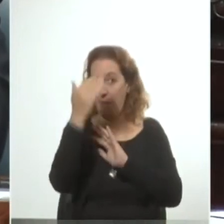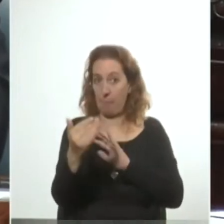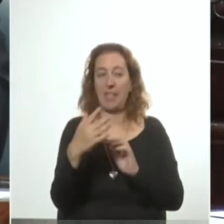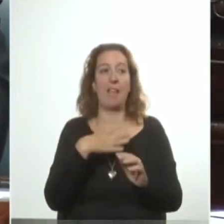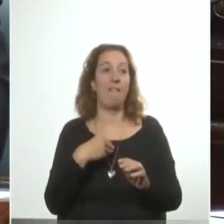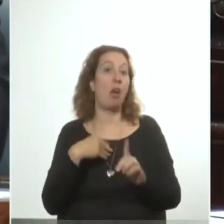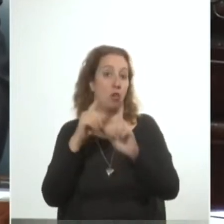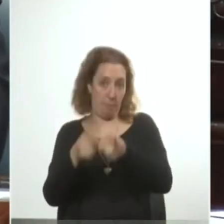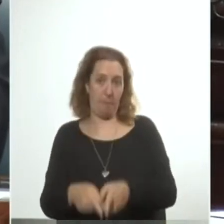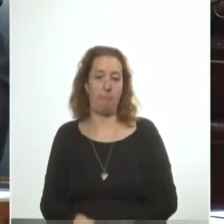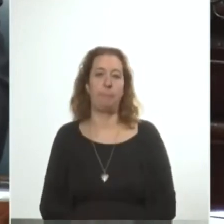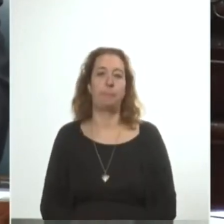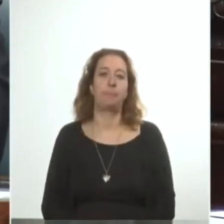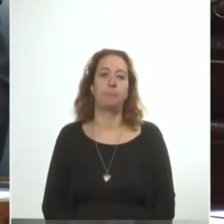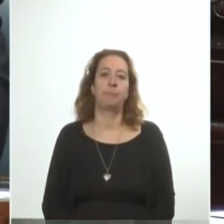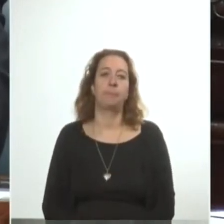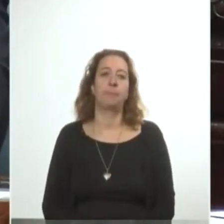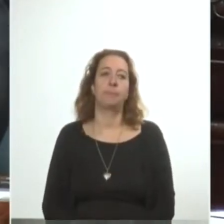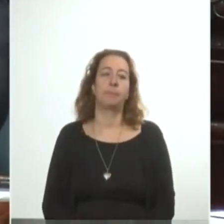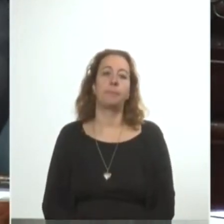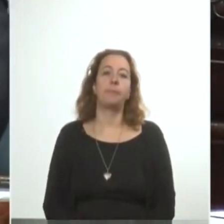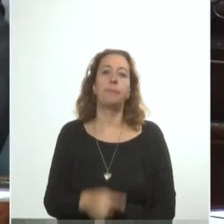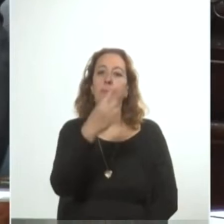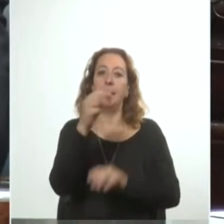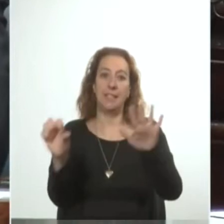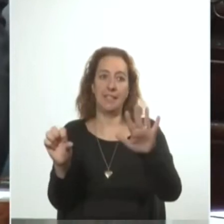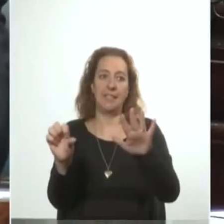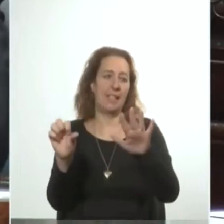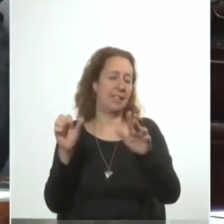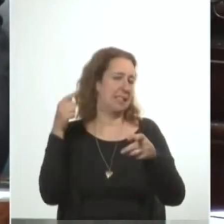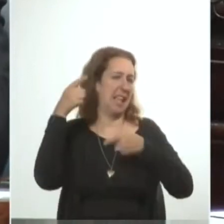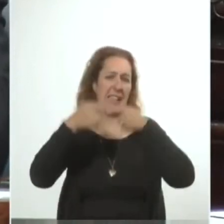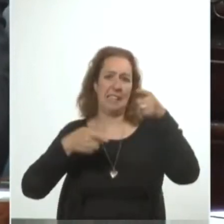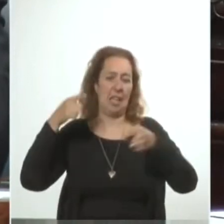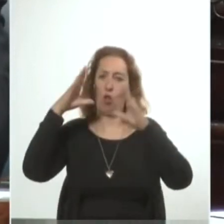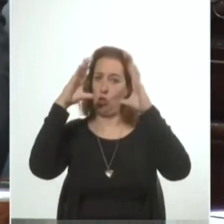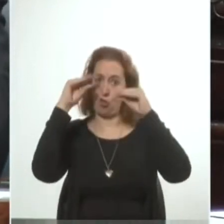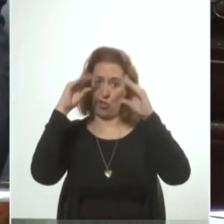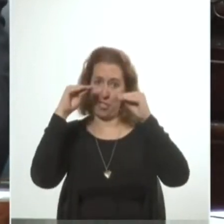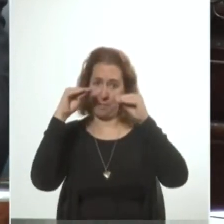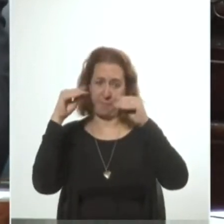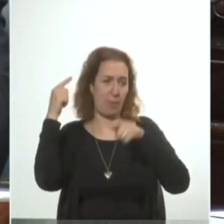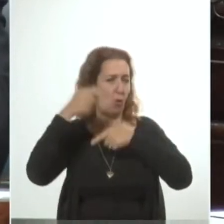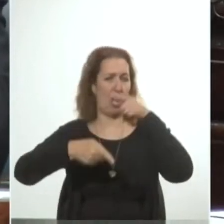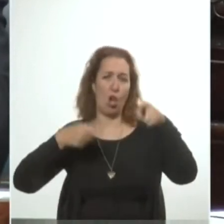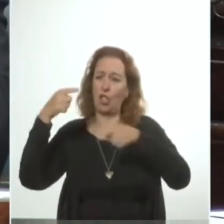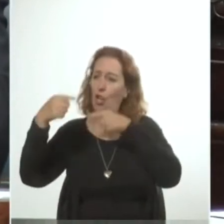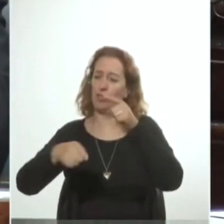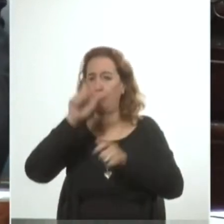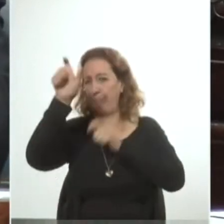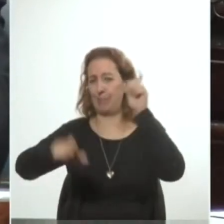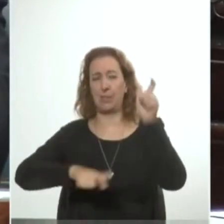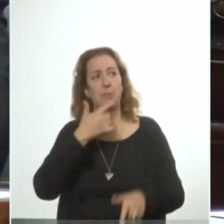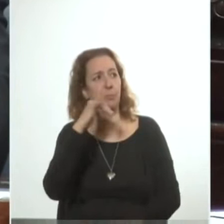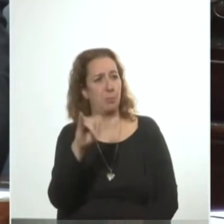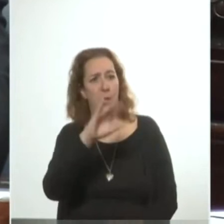blancos. El 16 se produce una ola de atentados nocturnos contra personalidades como Quijano